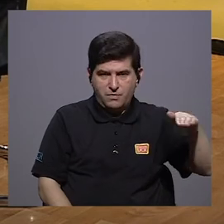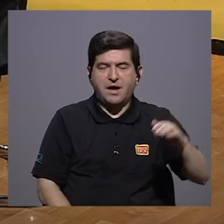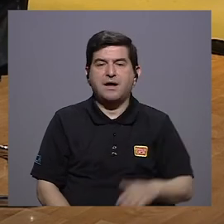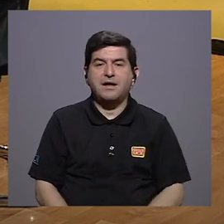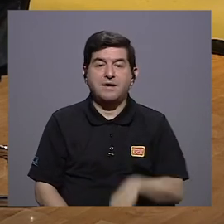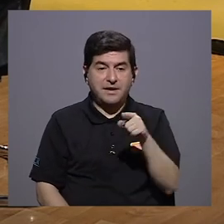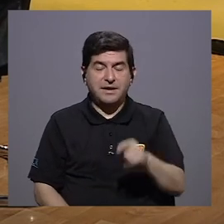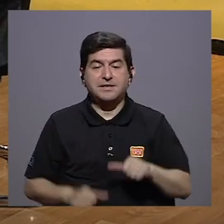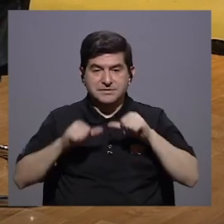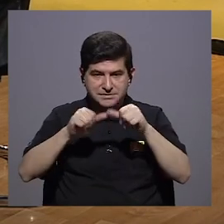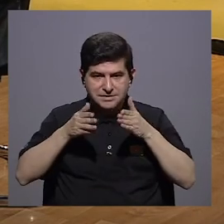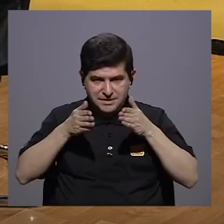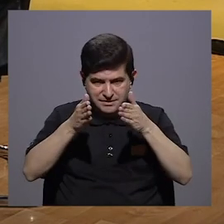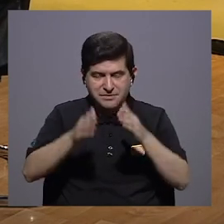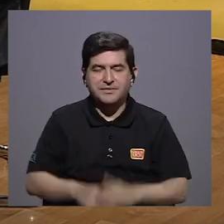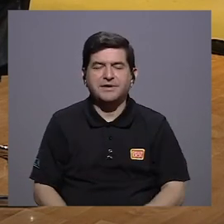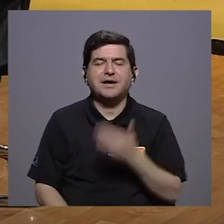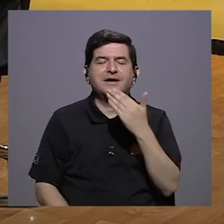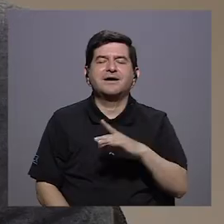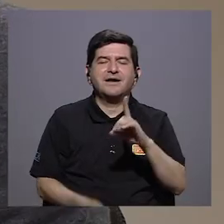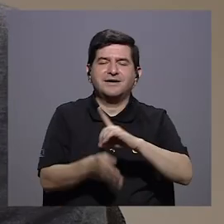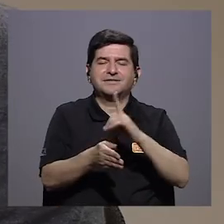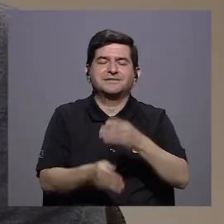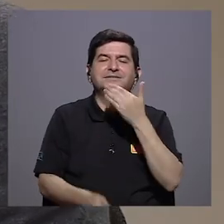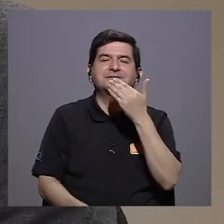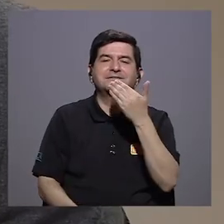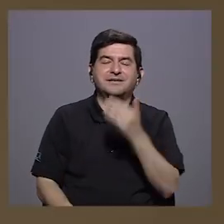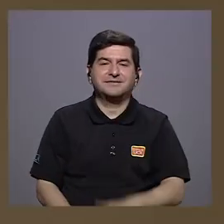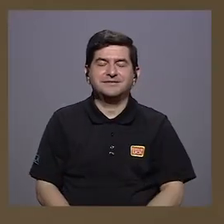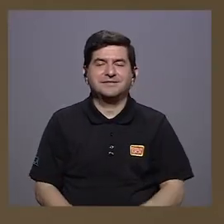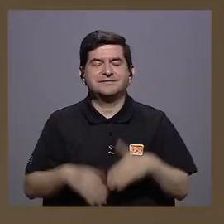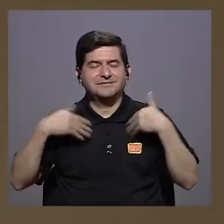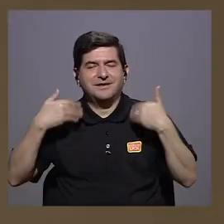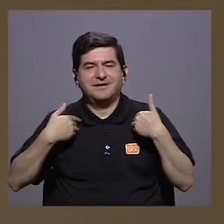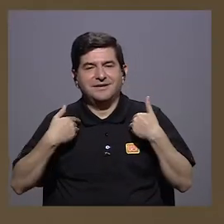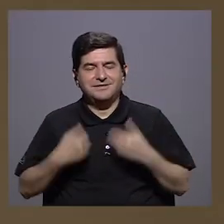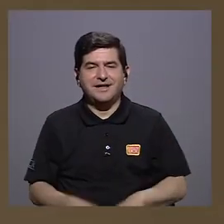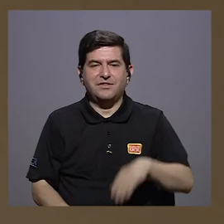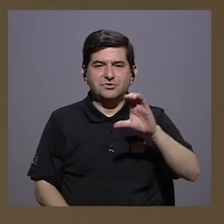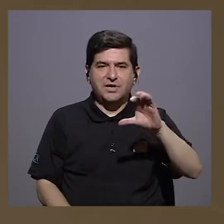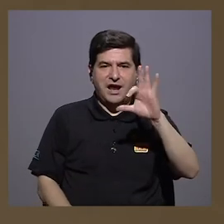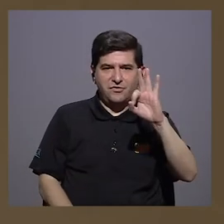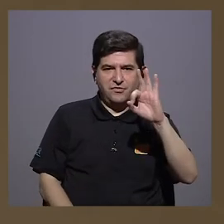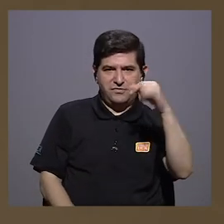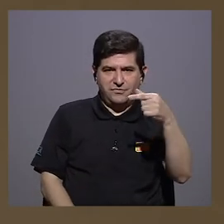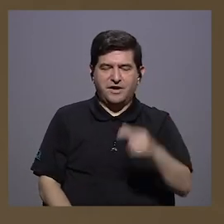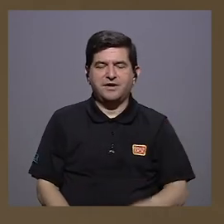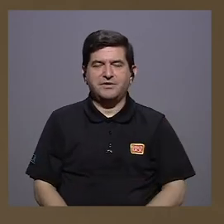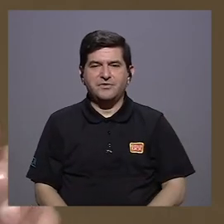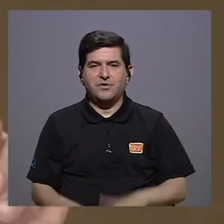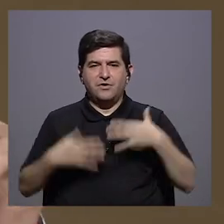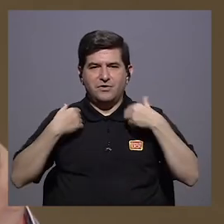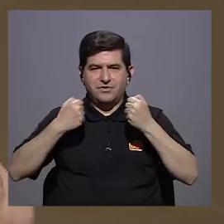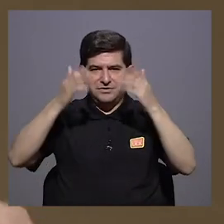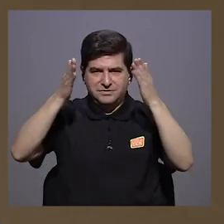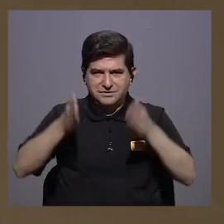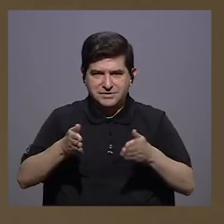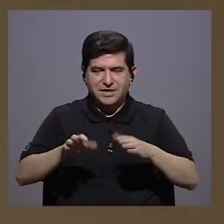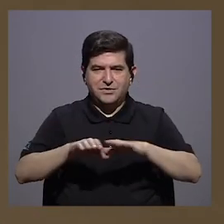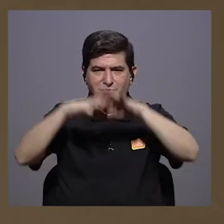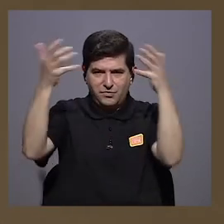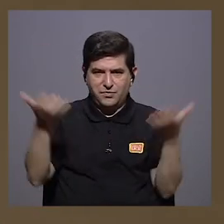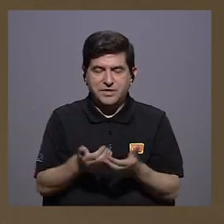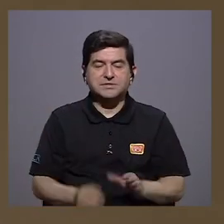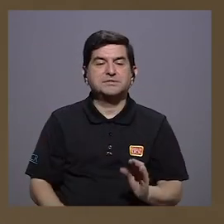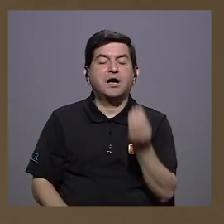es la hoja de ruta. Muchas gracias, doctor. Muchísimas gracias. Encantado de tener a don Carlos Farron Guzmán, un saluburista global, pero